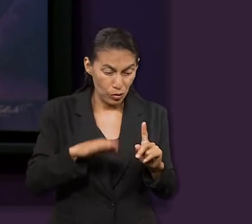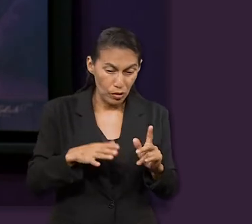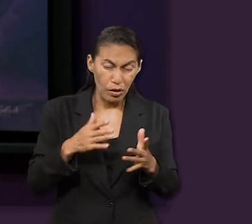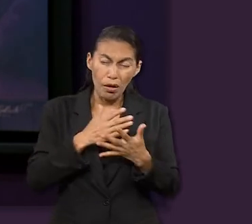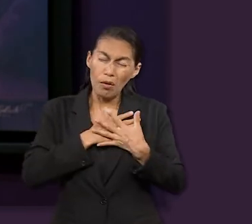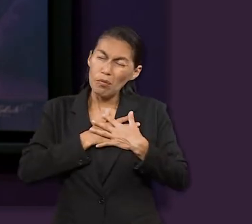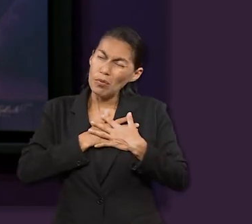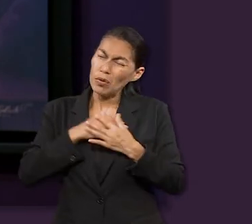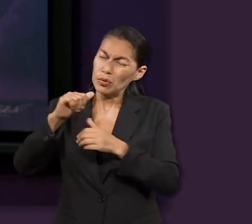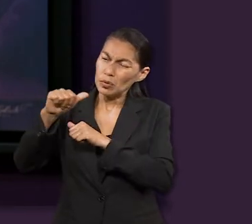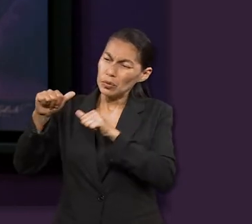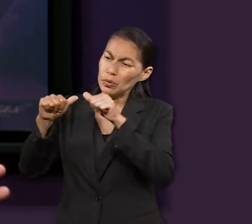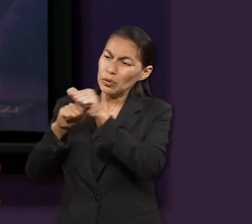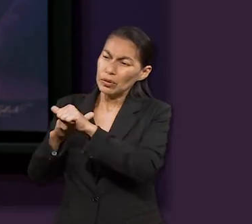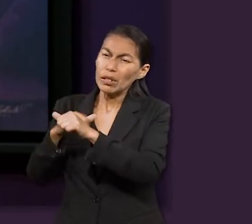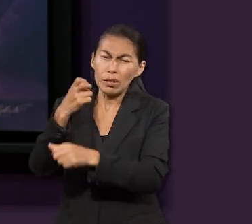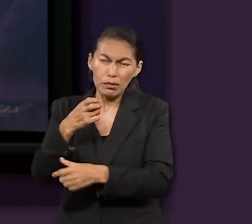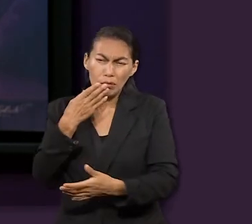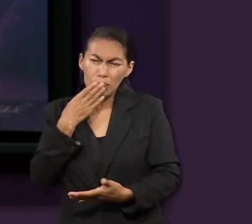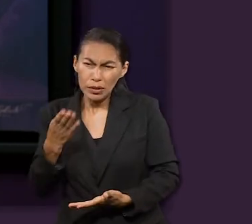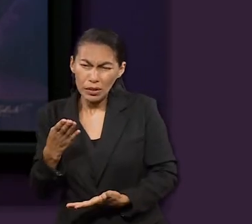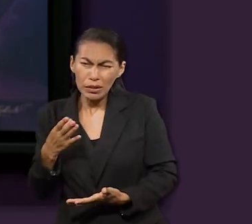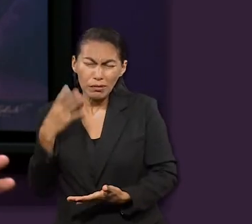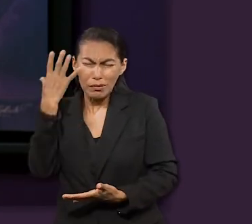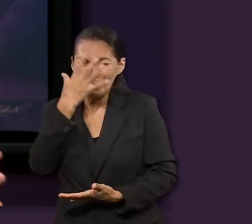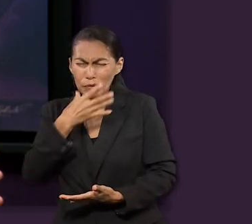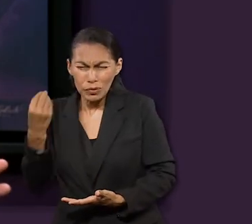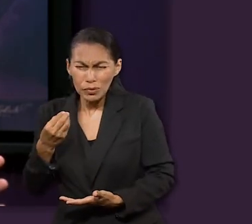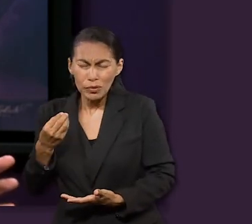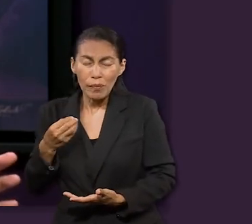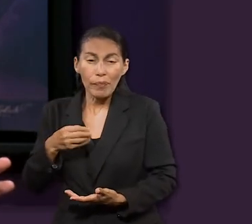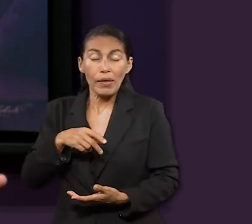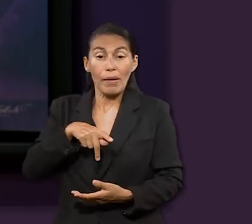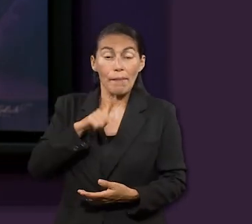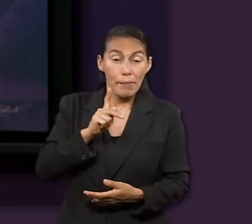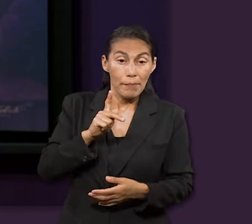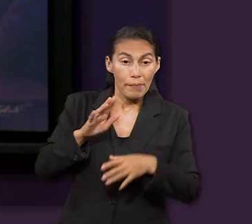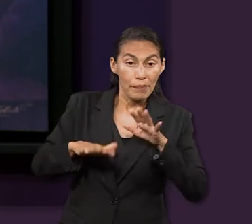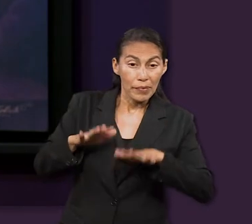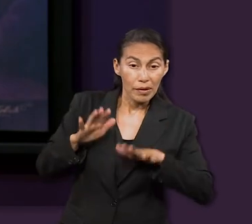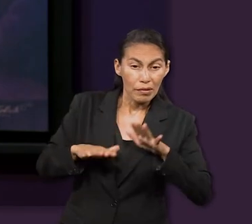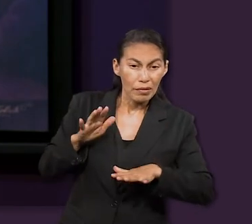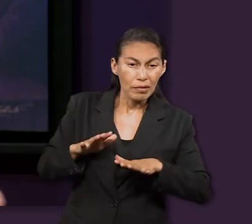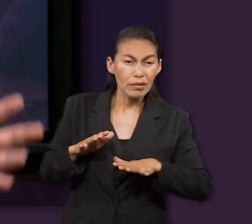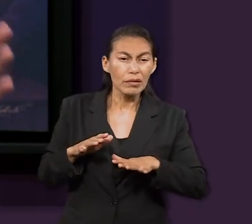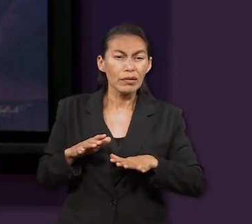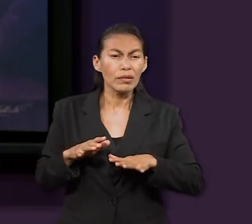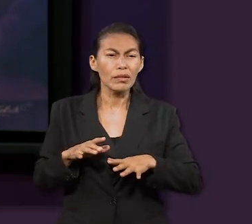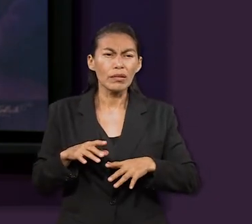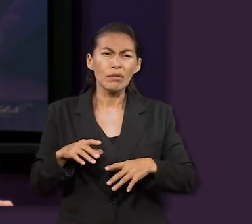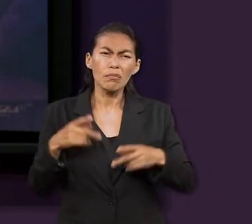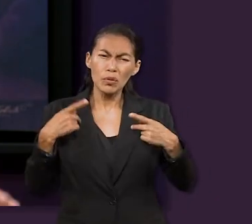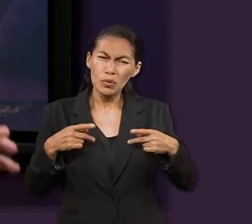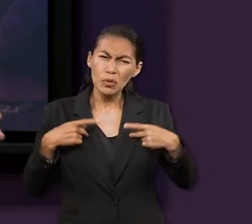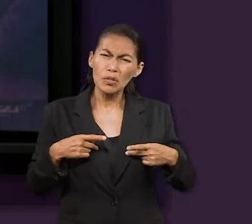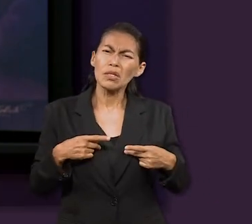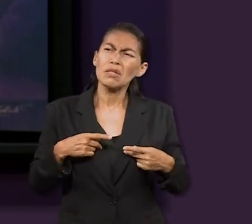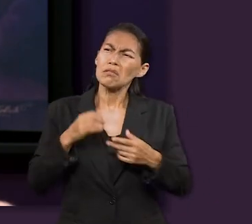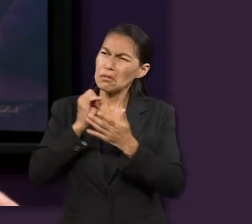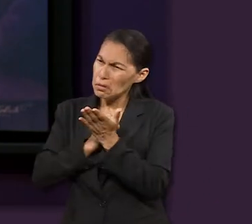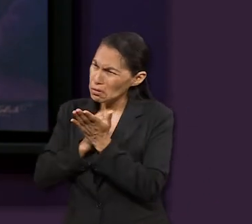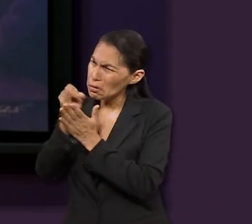al morir en la cruz. Pero hay una parte a la que no se le hace tanto marketing, honestamente, ¿no? Que es que cuando uno